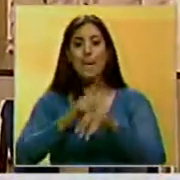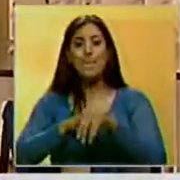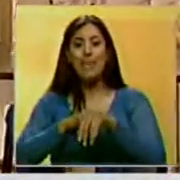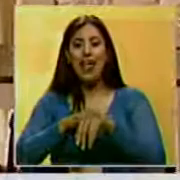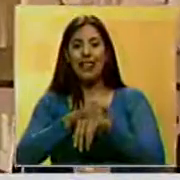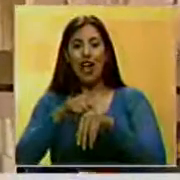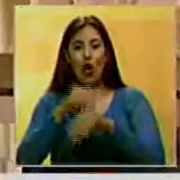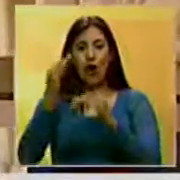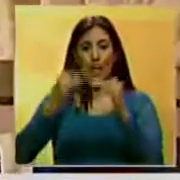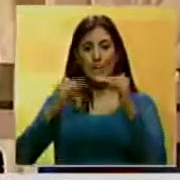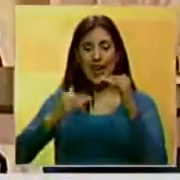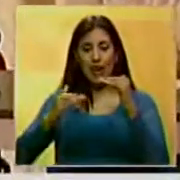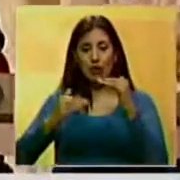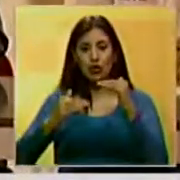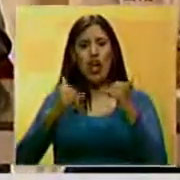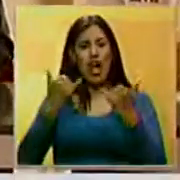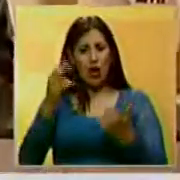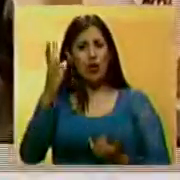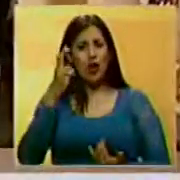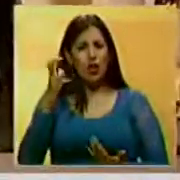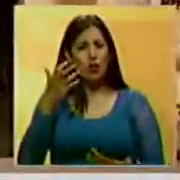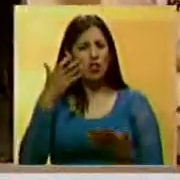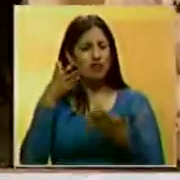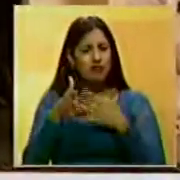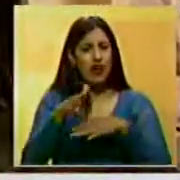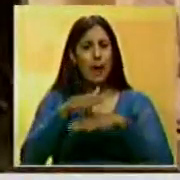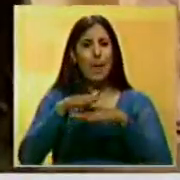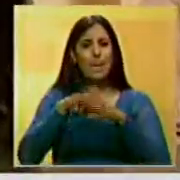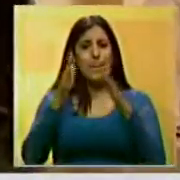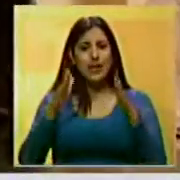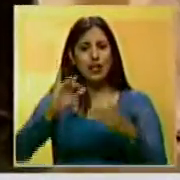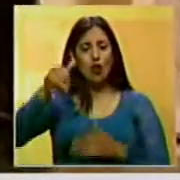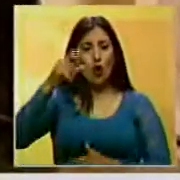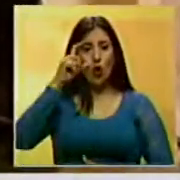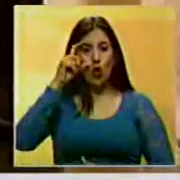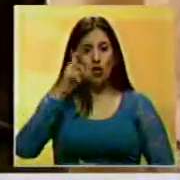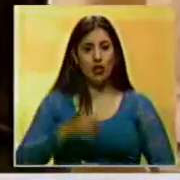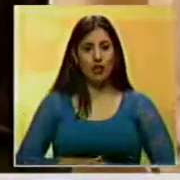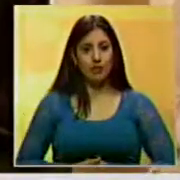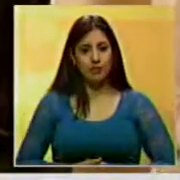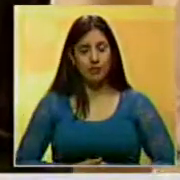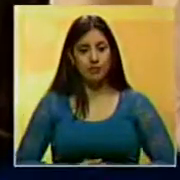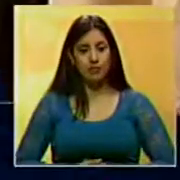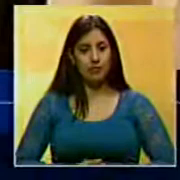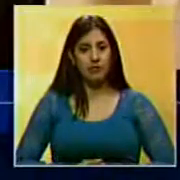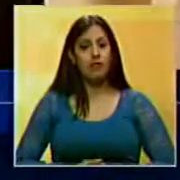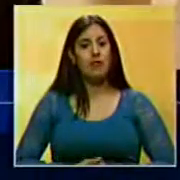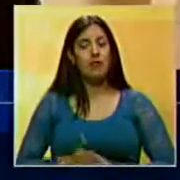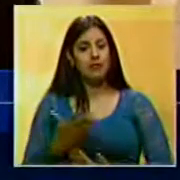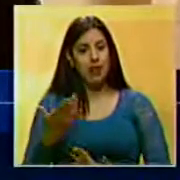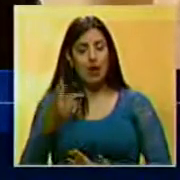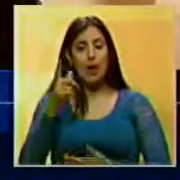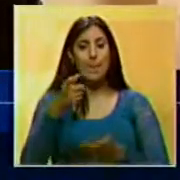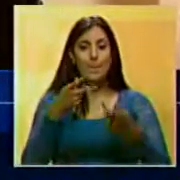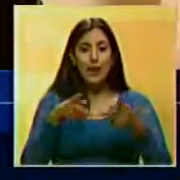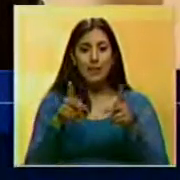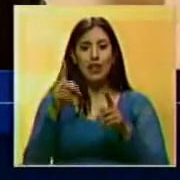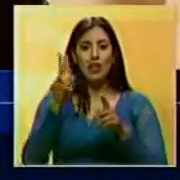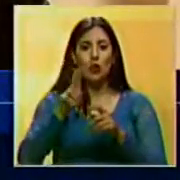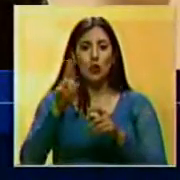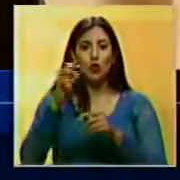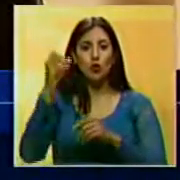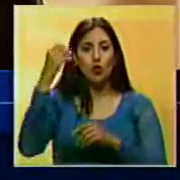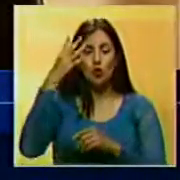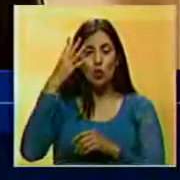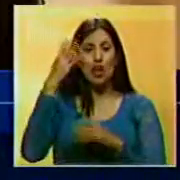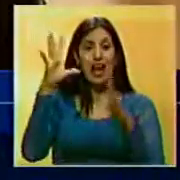menos. Vamos a escuchar las palabras del ministro. El luz solar va a permitir un mayor ahorro en el consumo eléctrico, ya que